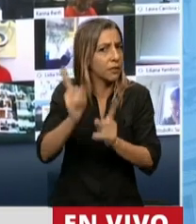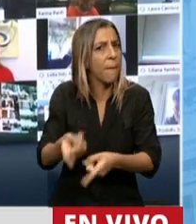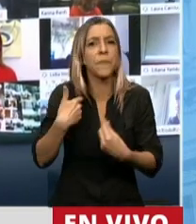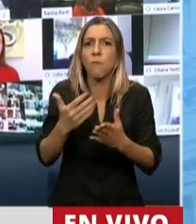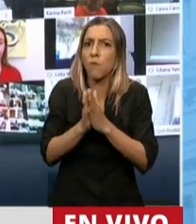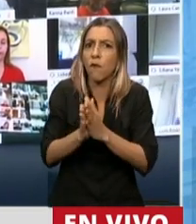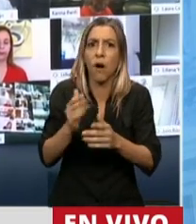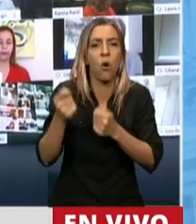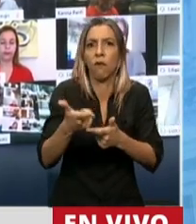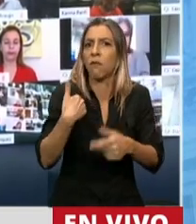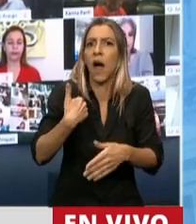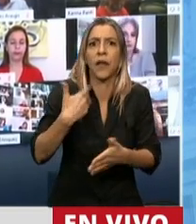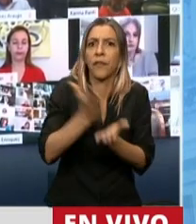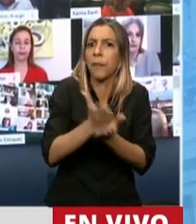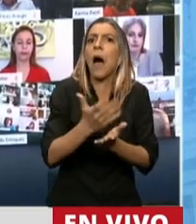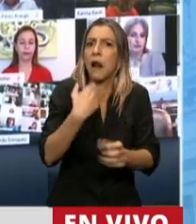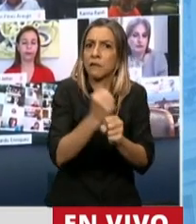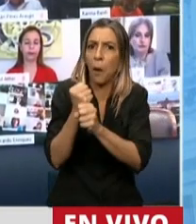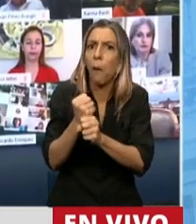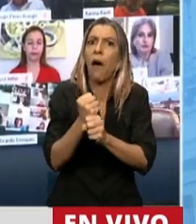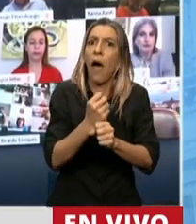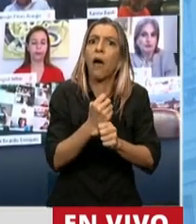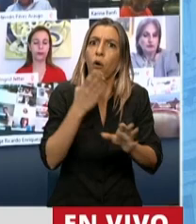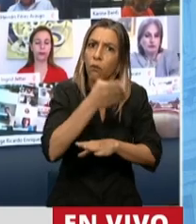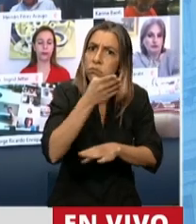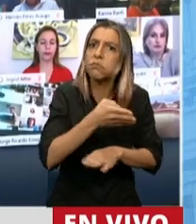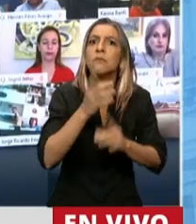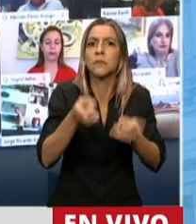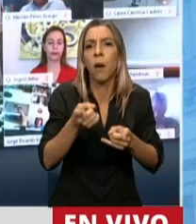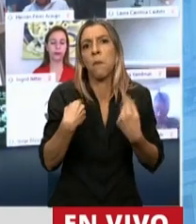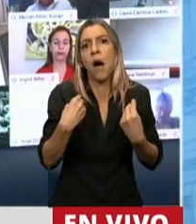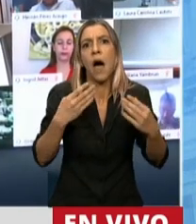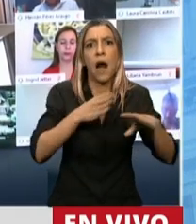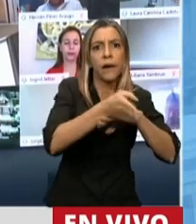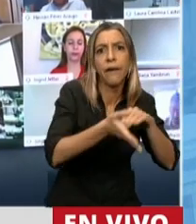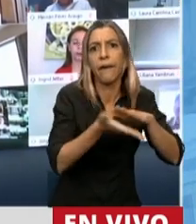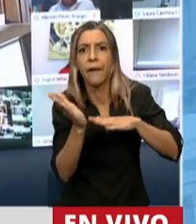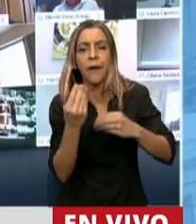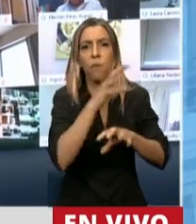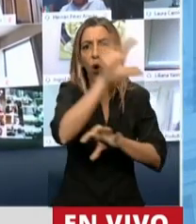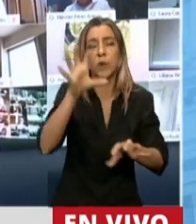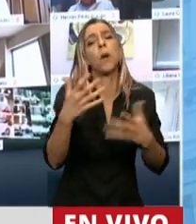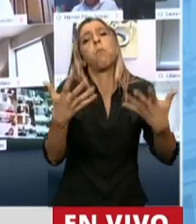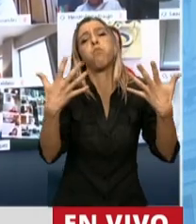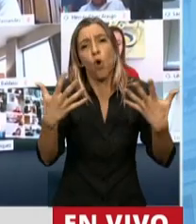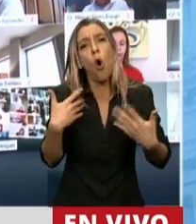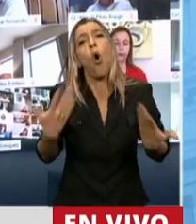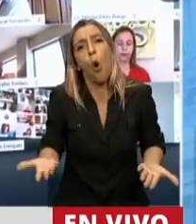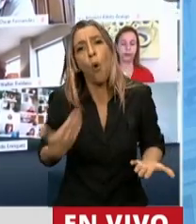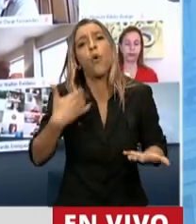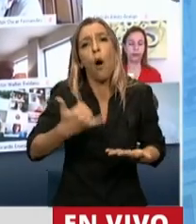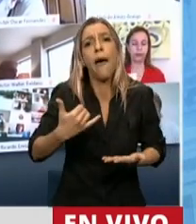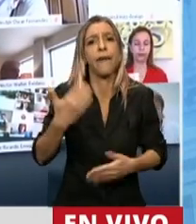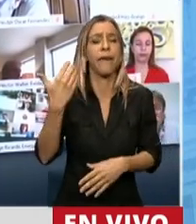derecho a trabajar y transitar entre las distintas provincias. Por supuesto de quienes cumpla con las condiciones sanitarias previstas por el Estado